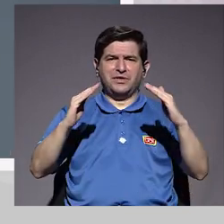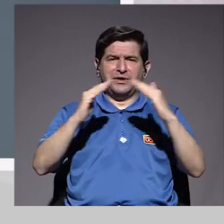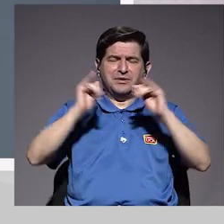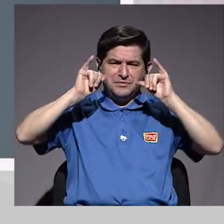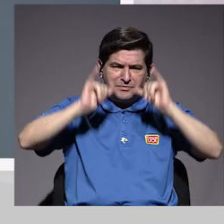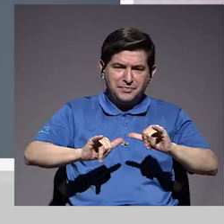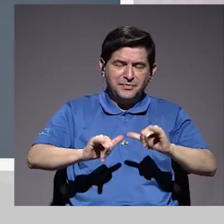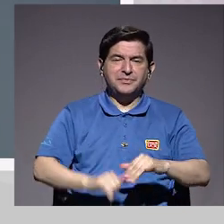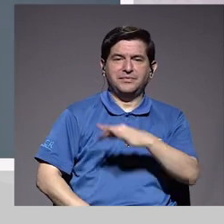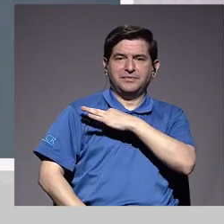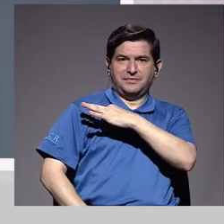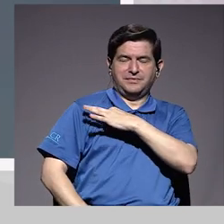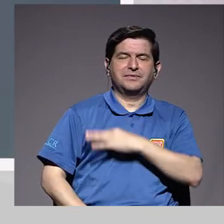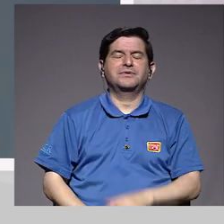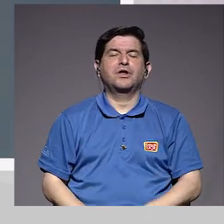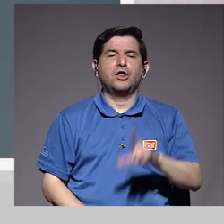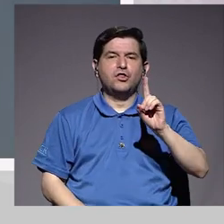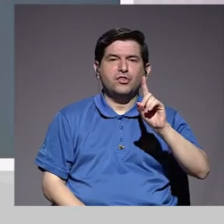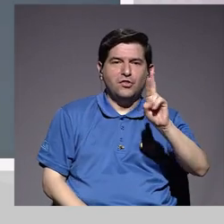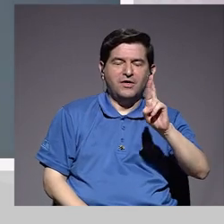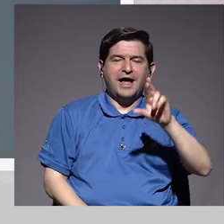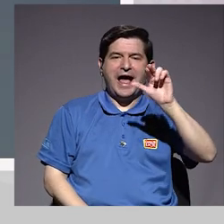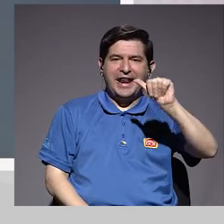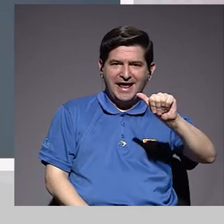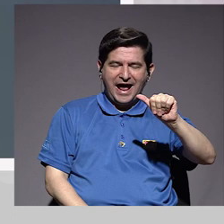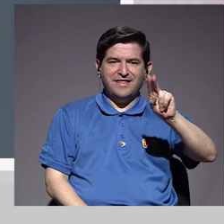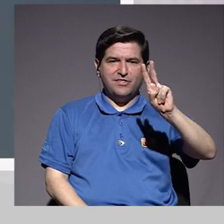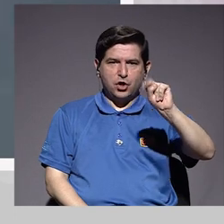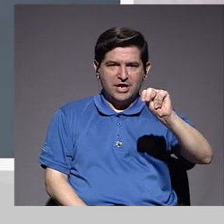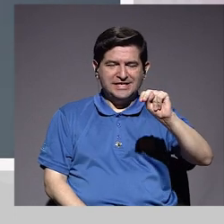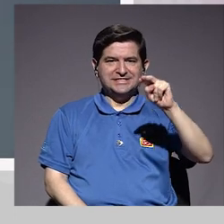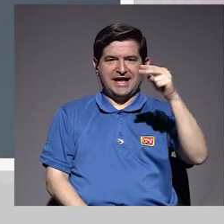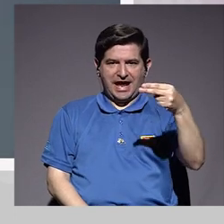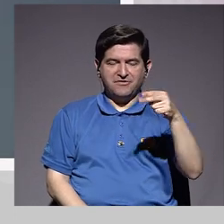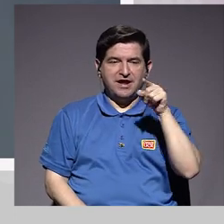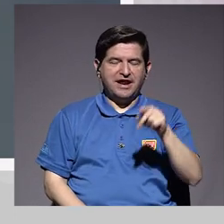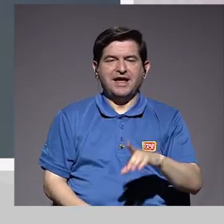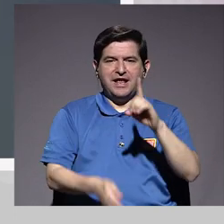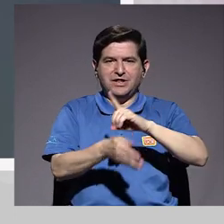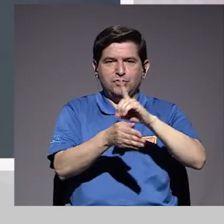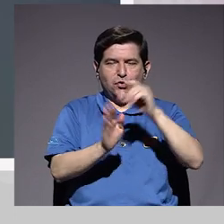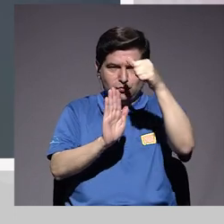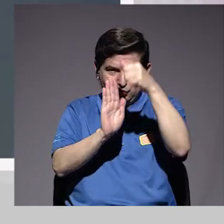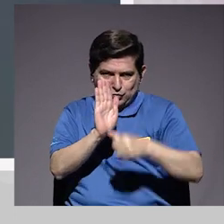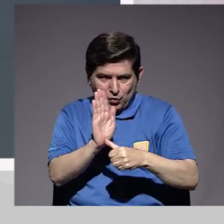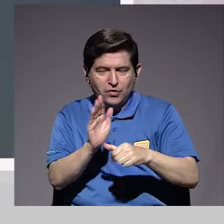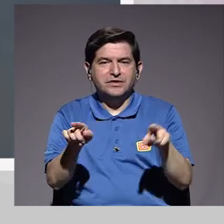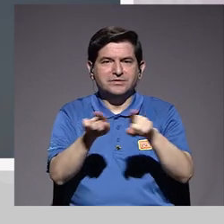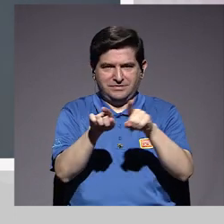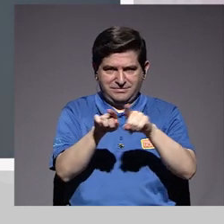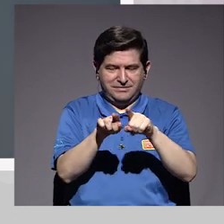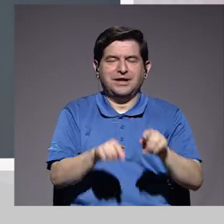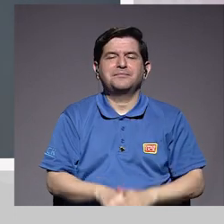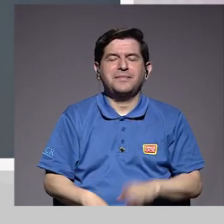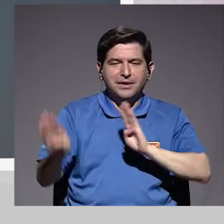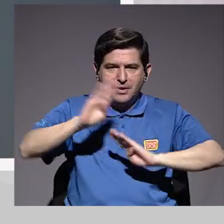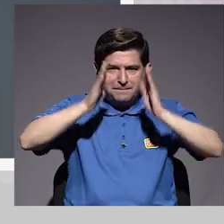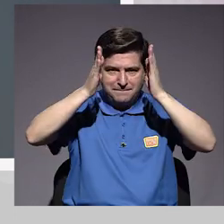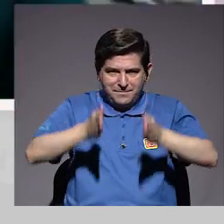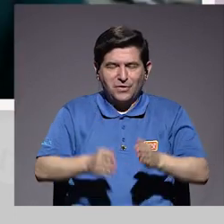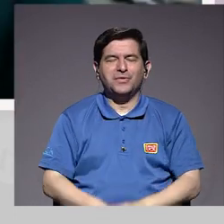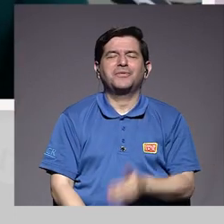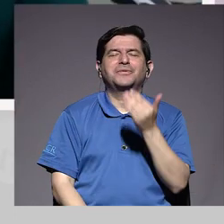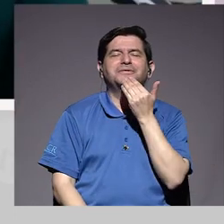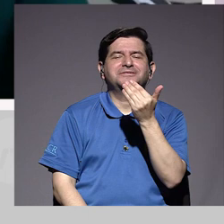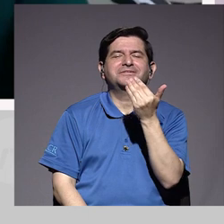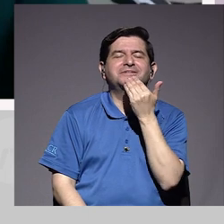invitado al doctor Alejandro Nitzeng Herrera. Él es médico cirujano y es también biólogo. Doctor, muchísimas gracias por